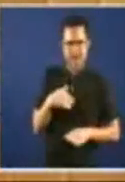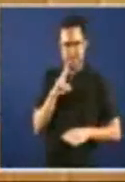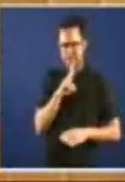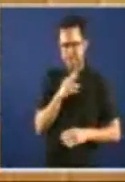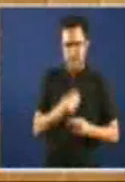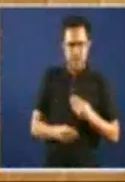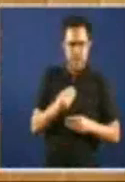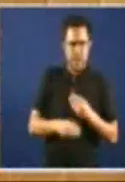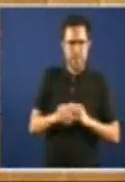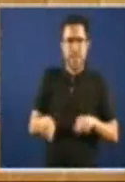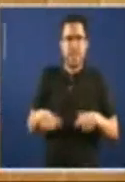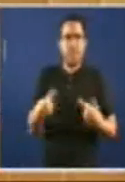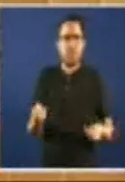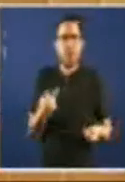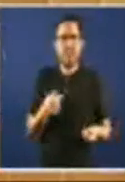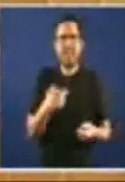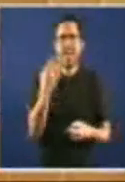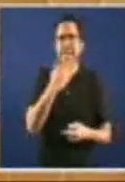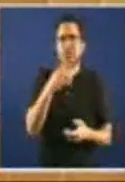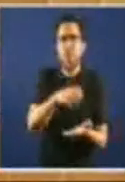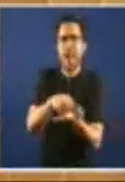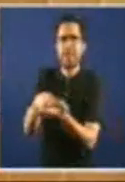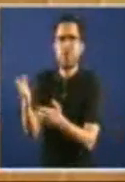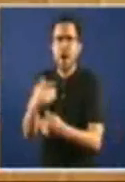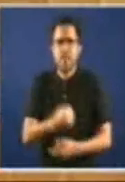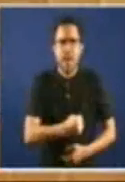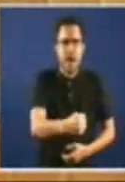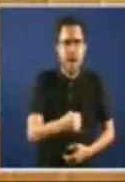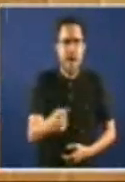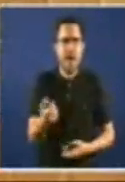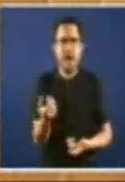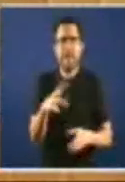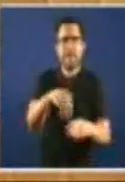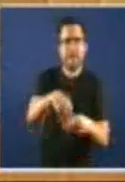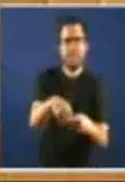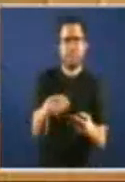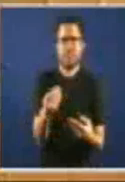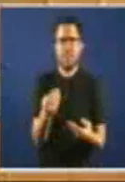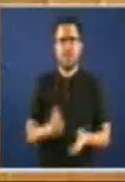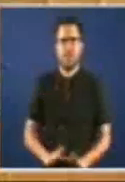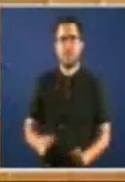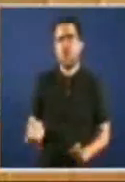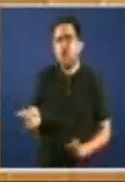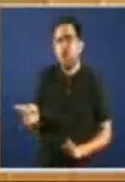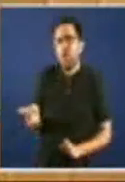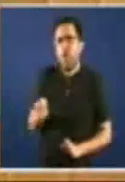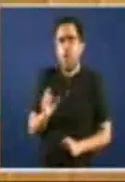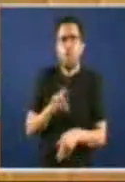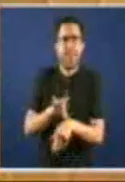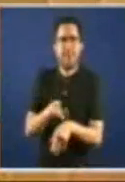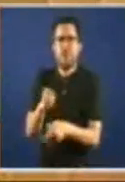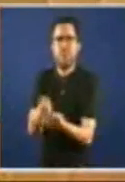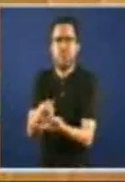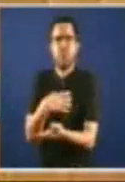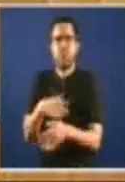Non Teñamos Escolas Donde Mandalos Para Que Despois Non Podamos Pagar O Médico Pero Que Tenhamos Moitos Filhos Porque É o